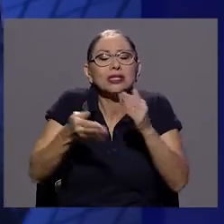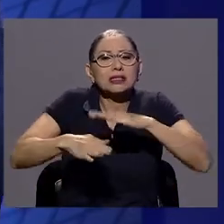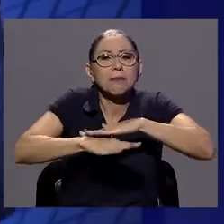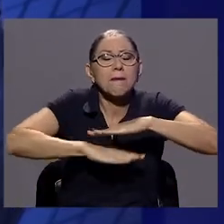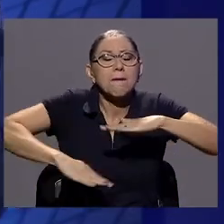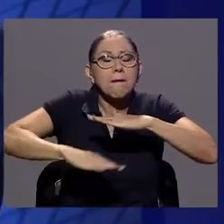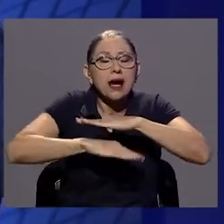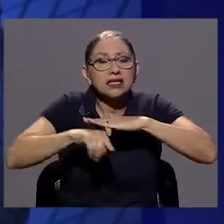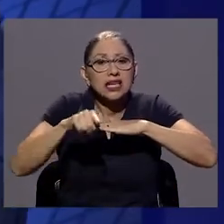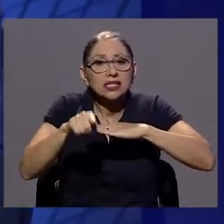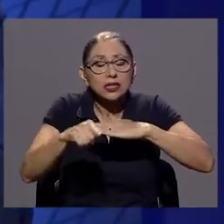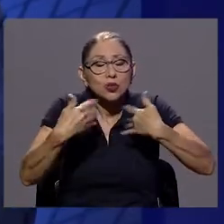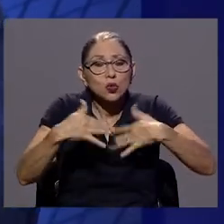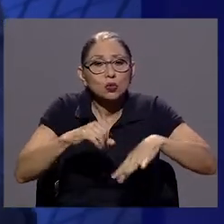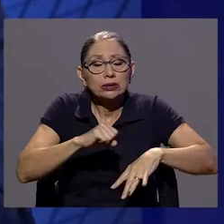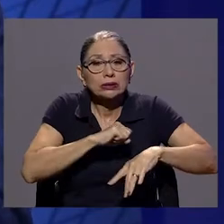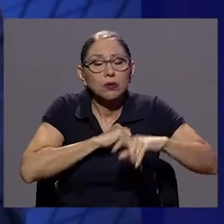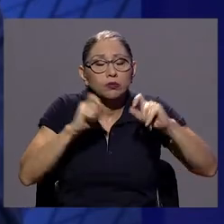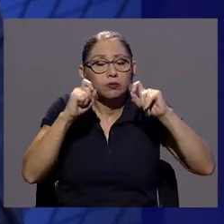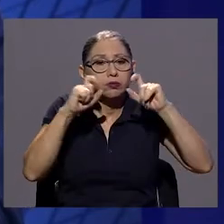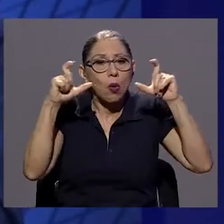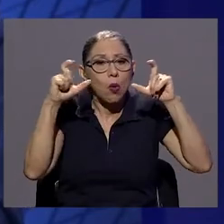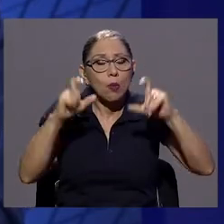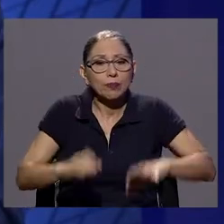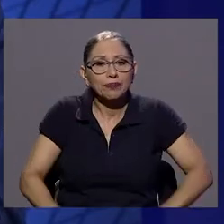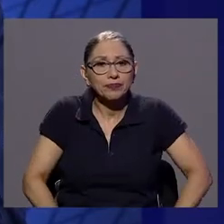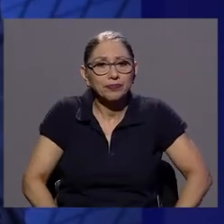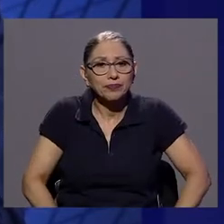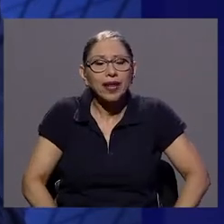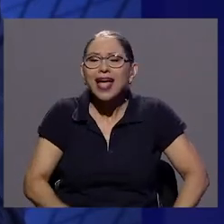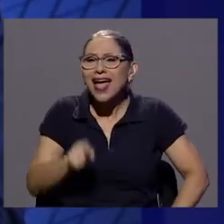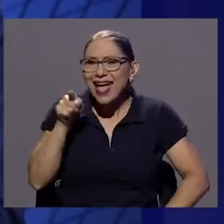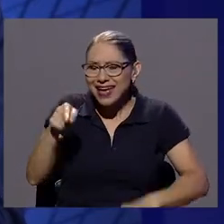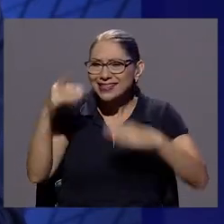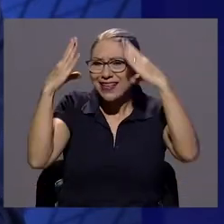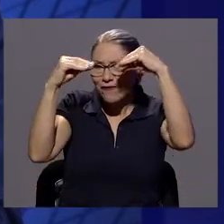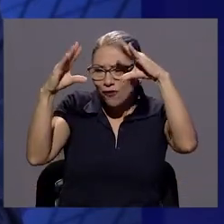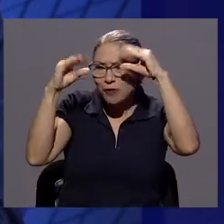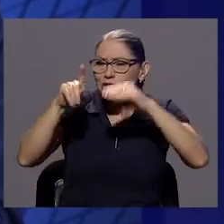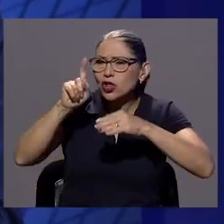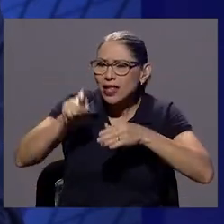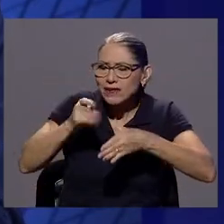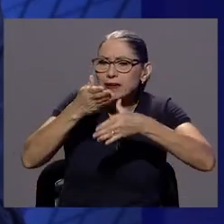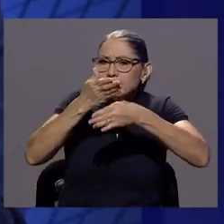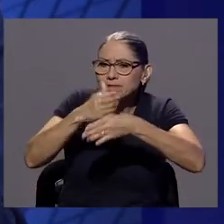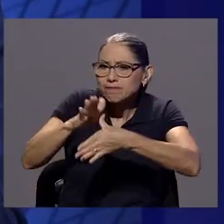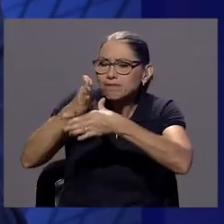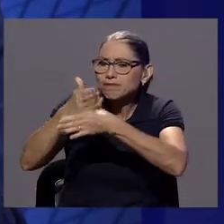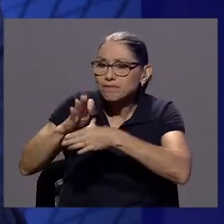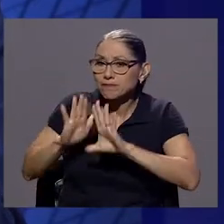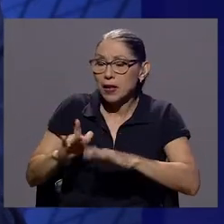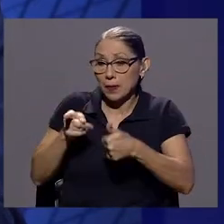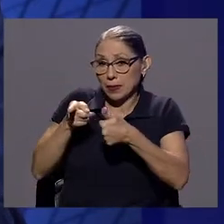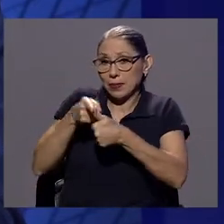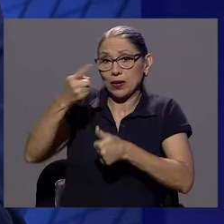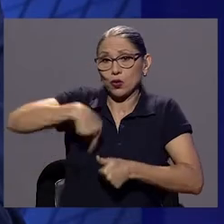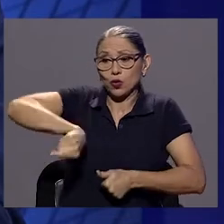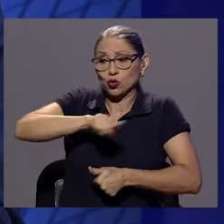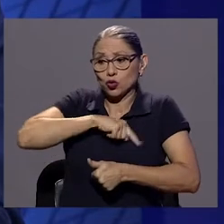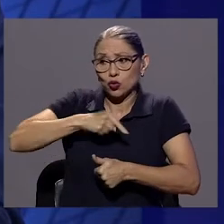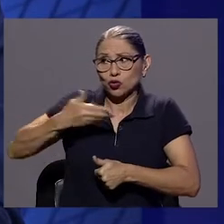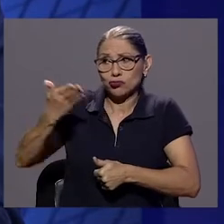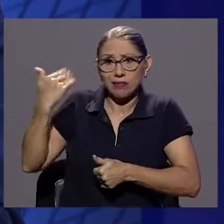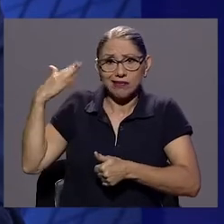Hay que segmentar mucho esa información, sí, efectivamente. En primer lugar, no teníamos como una medición en el país